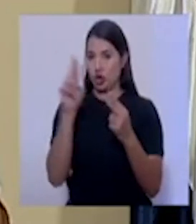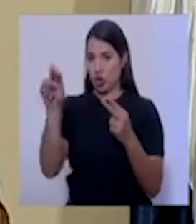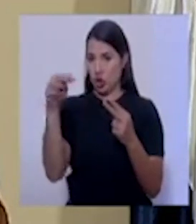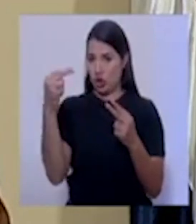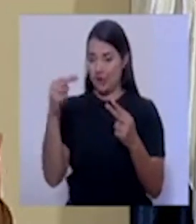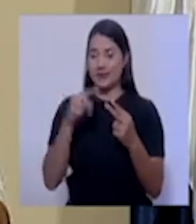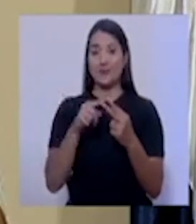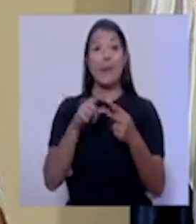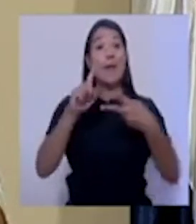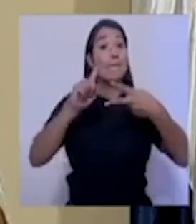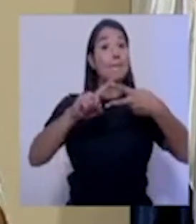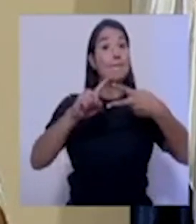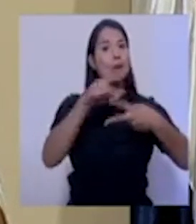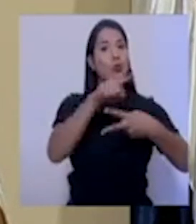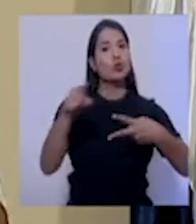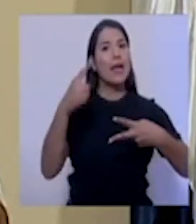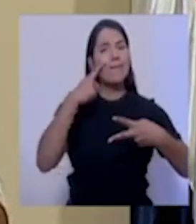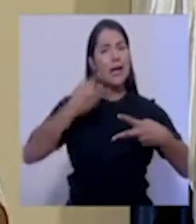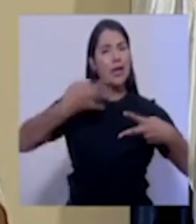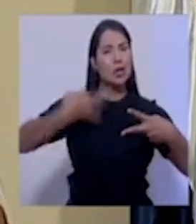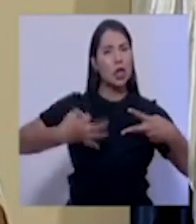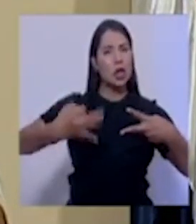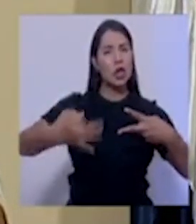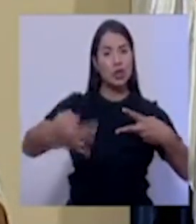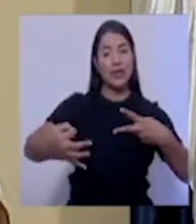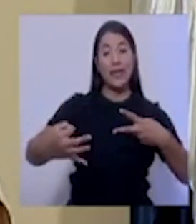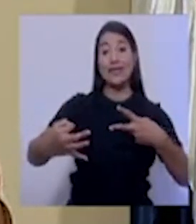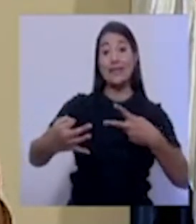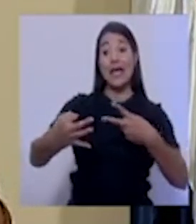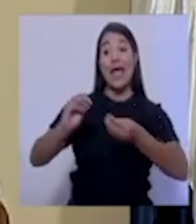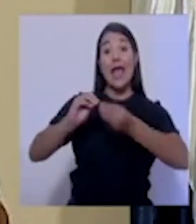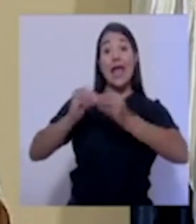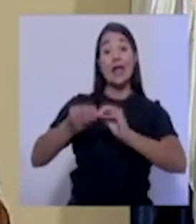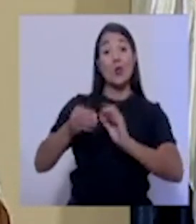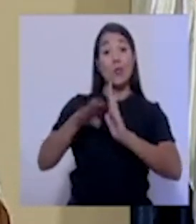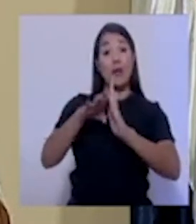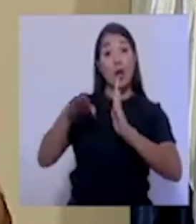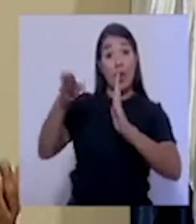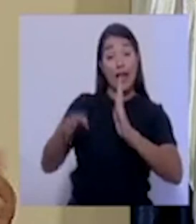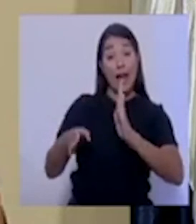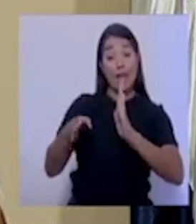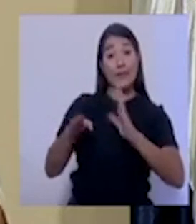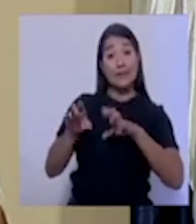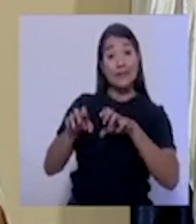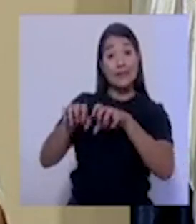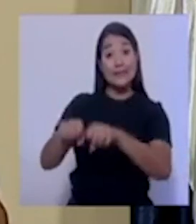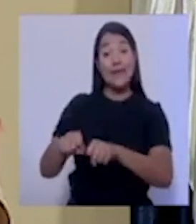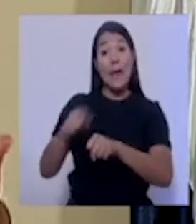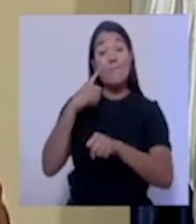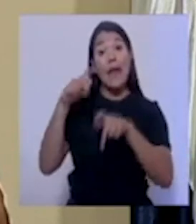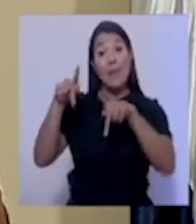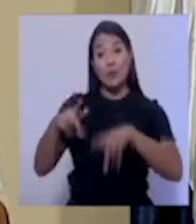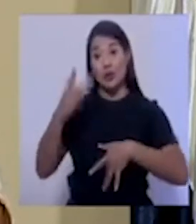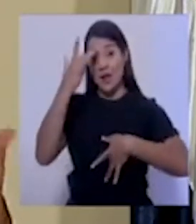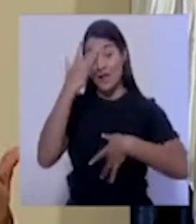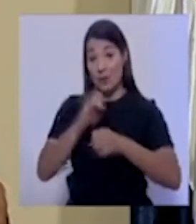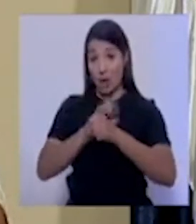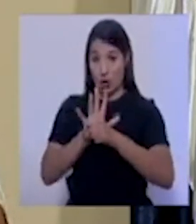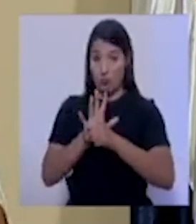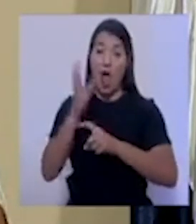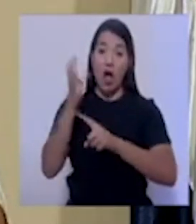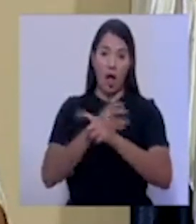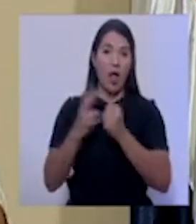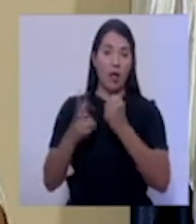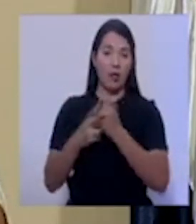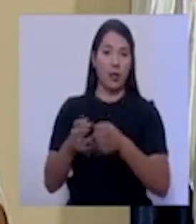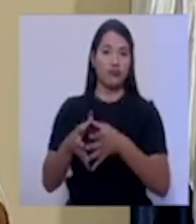habrán visto todos los días, la cantidad de camas que se utilizan para pacientes con patología COVID han ido aumentando. De hecho, al